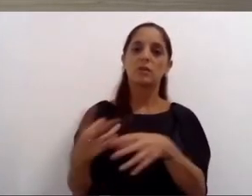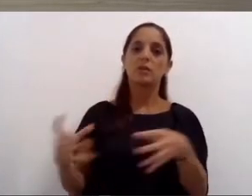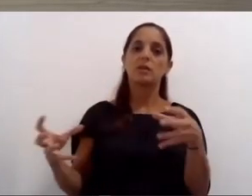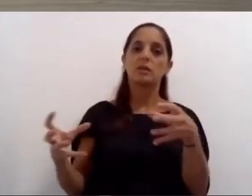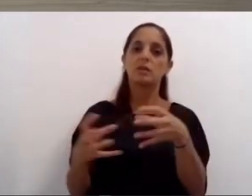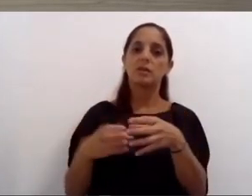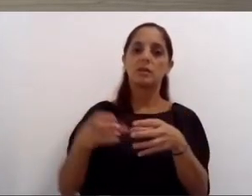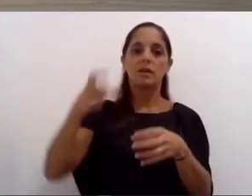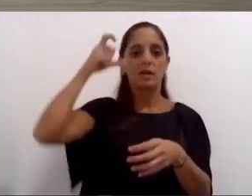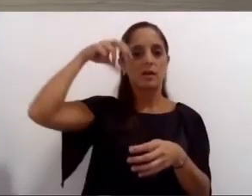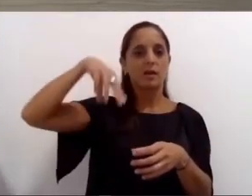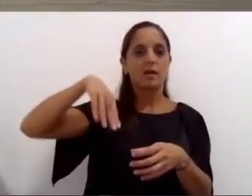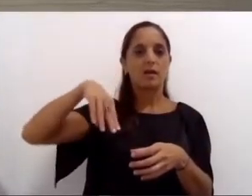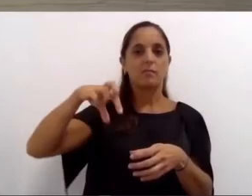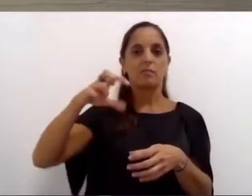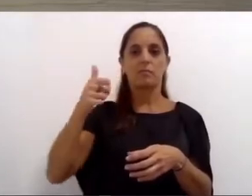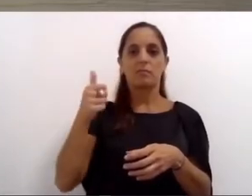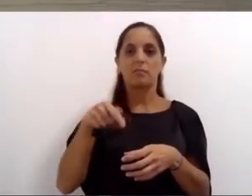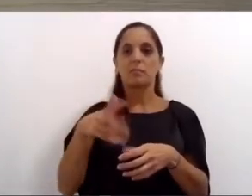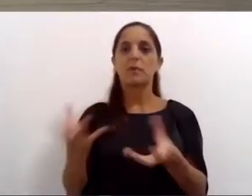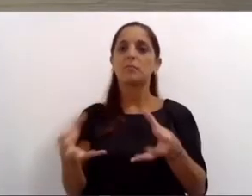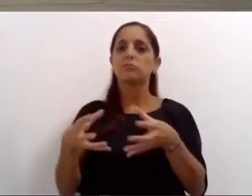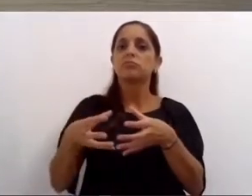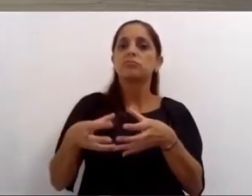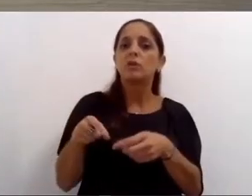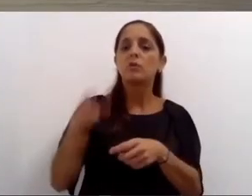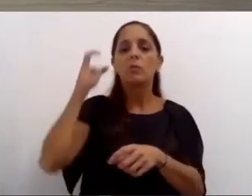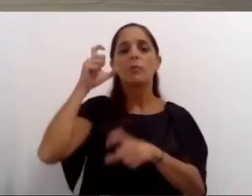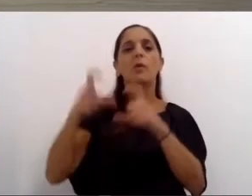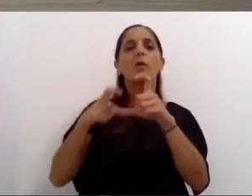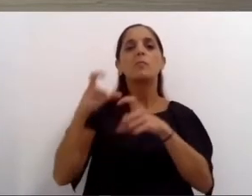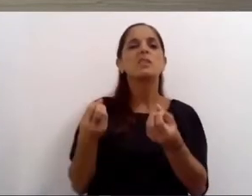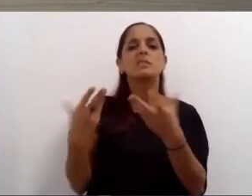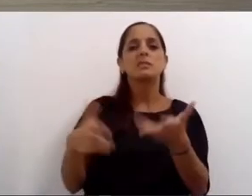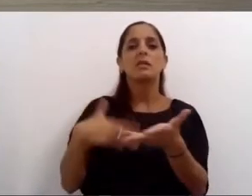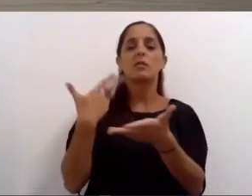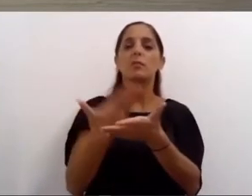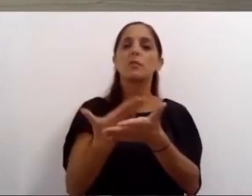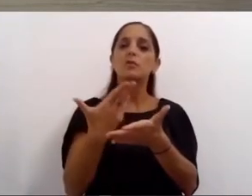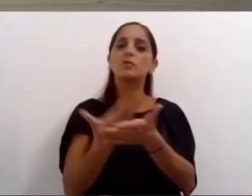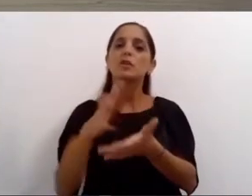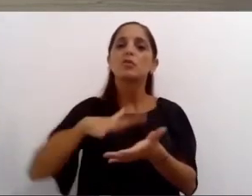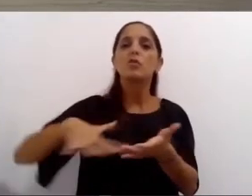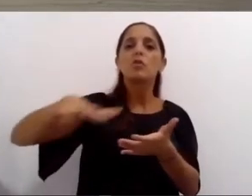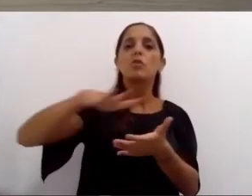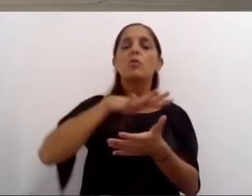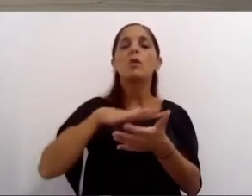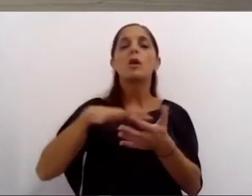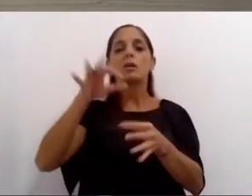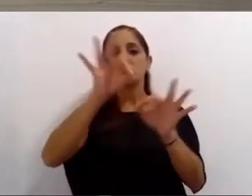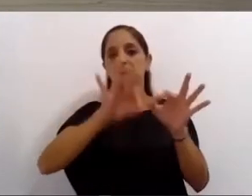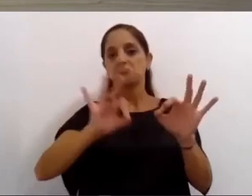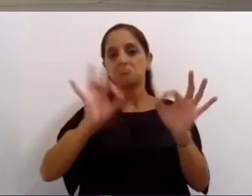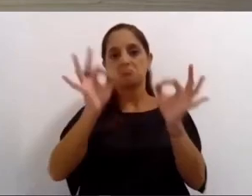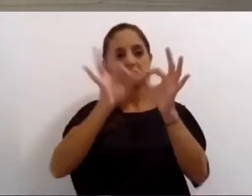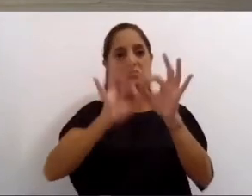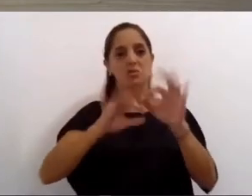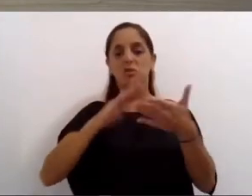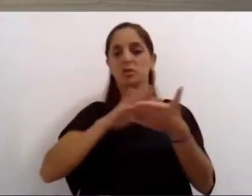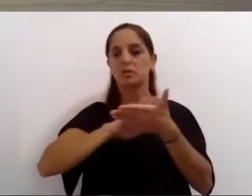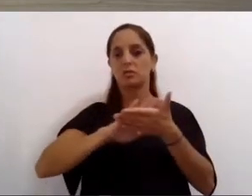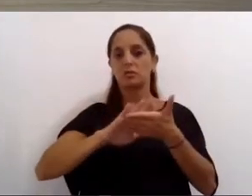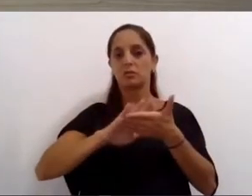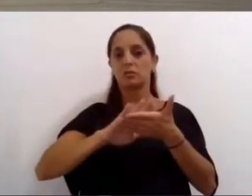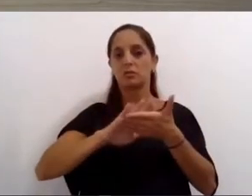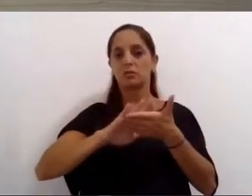dando así una dinámica de trabajo ambiciosa para la puesta en marcha de nuevos proyectos regionales Rosario es más que la ciudad de los